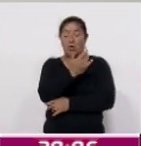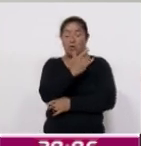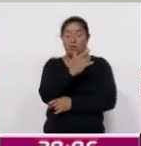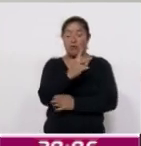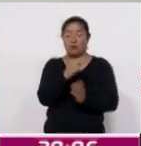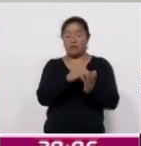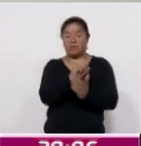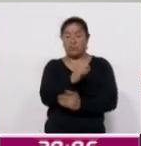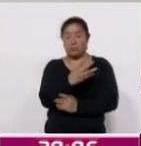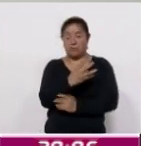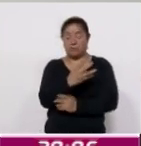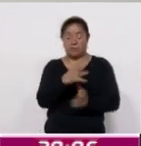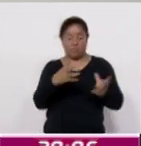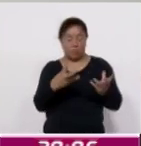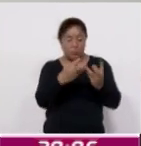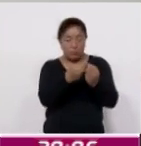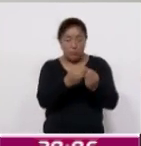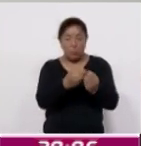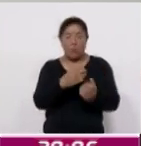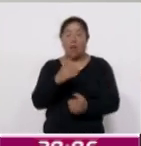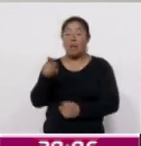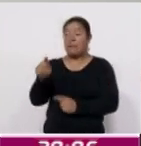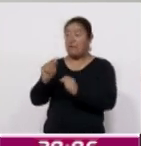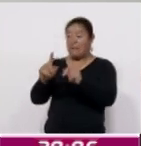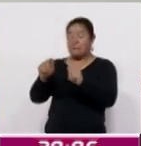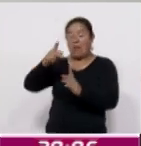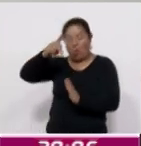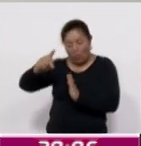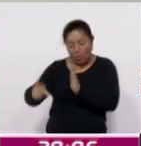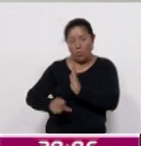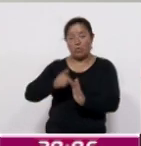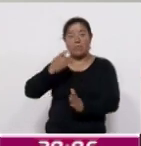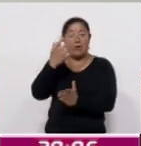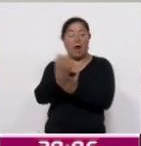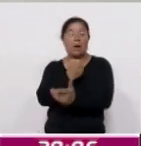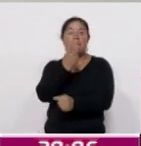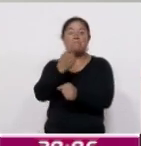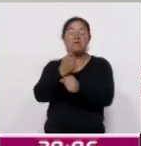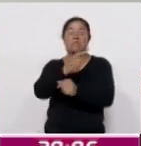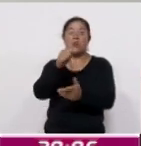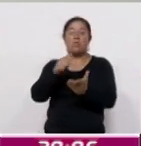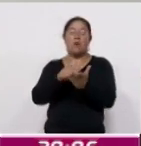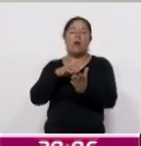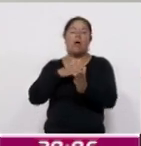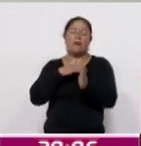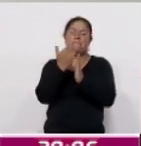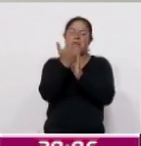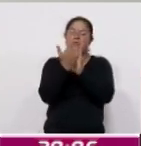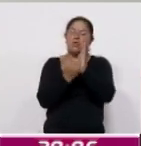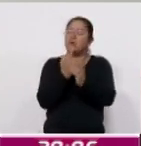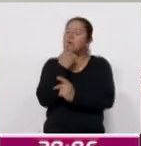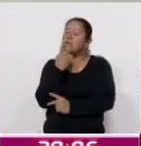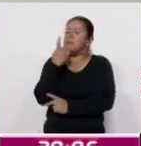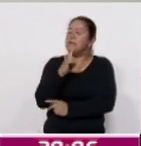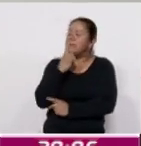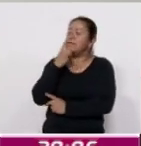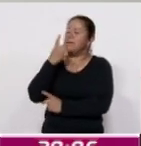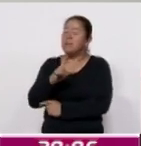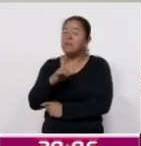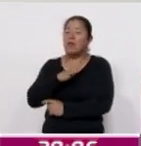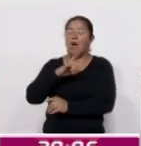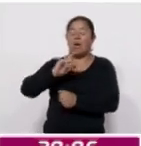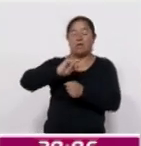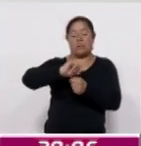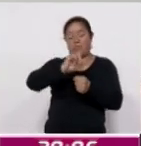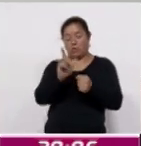2024. Gana Tlaxcala nuevamente el primer lugar con menor número de delitos en todo el